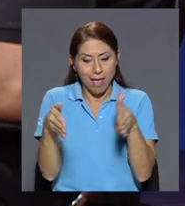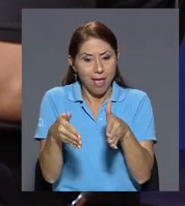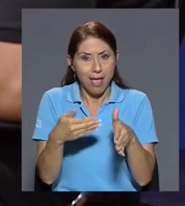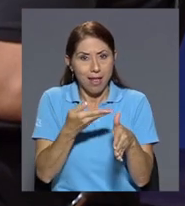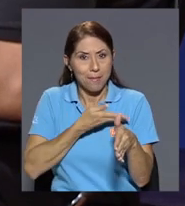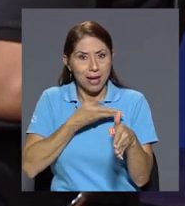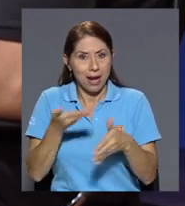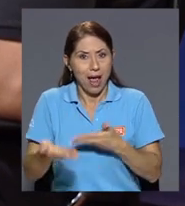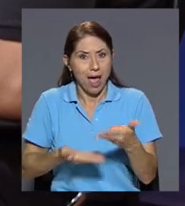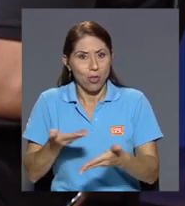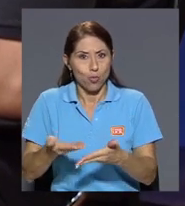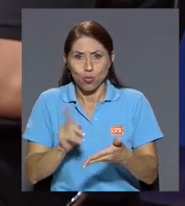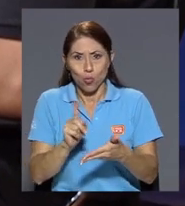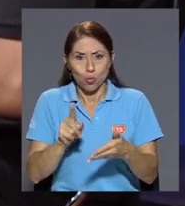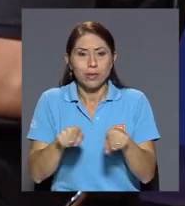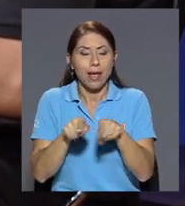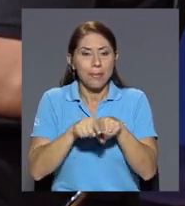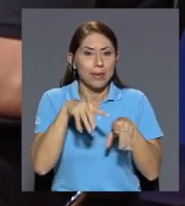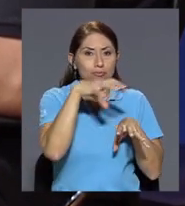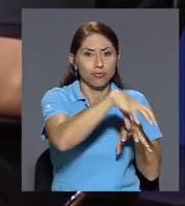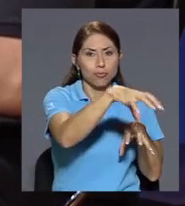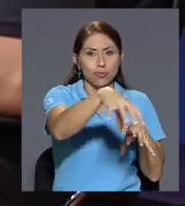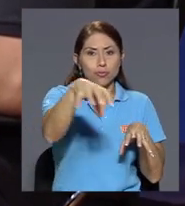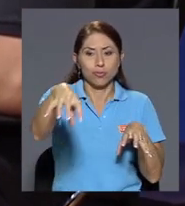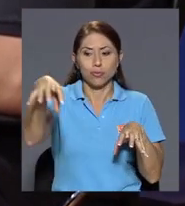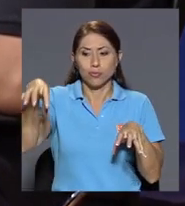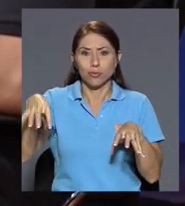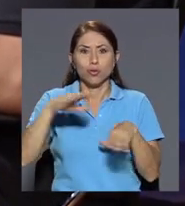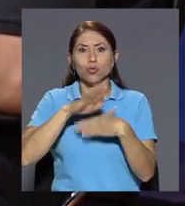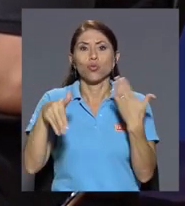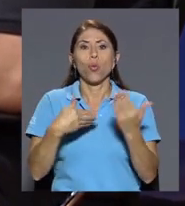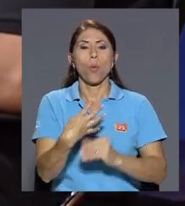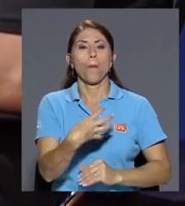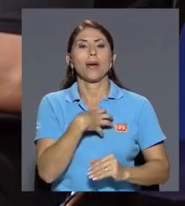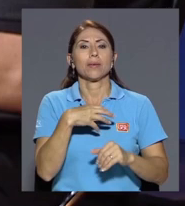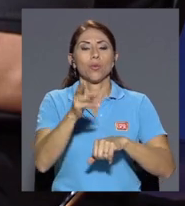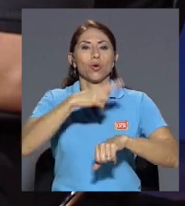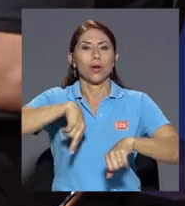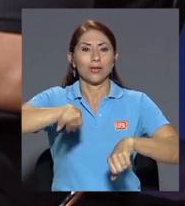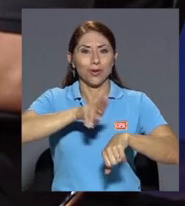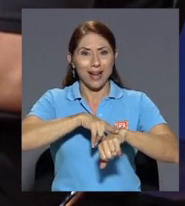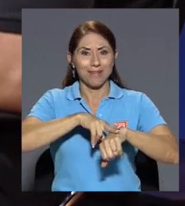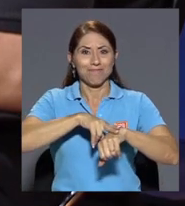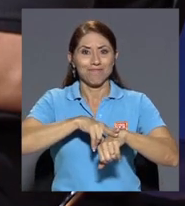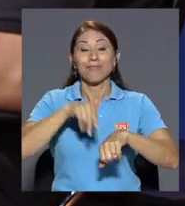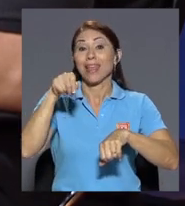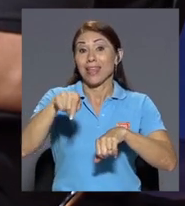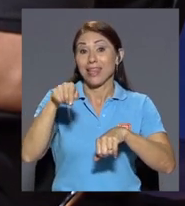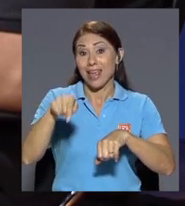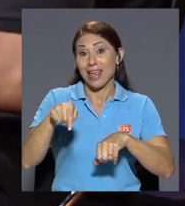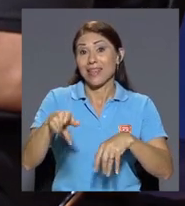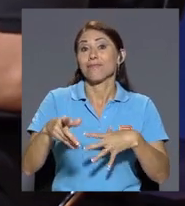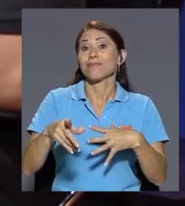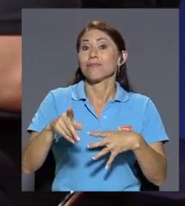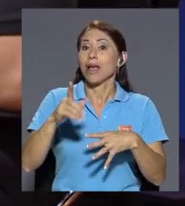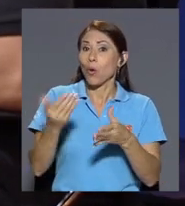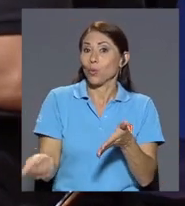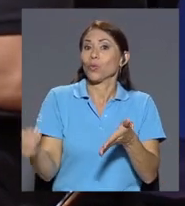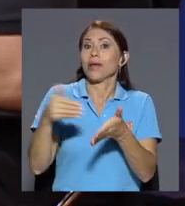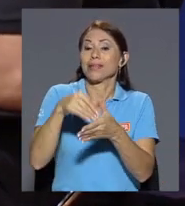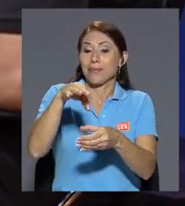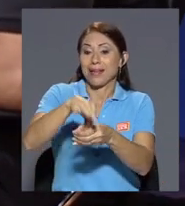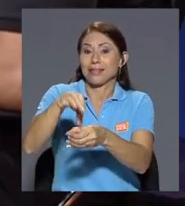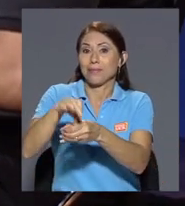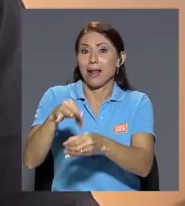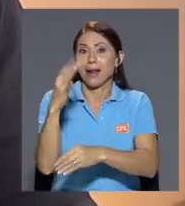sea parte del patrimonio nacional y que de algún modo hace un rescate sobre las especies que en un momento determinado de donde había estado claro